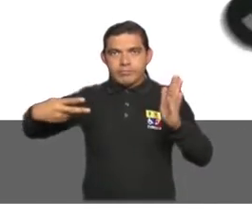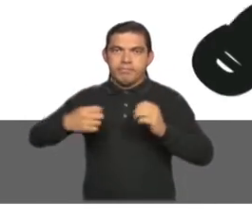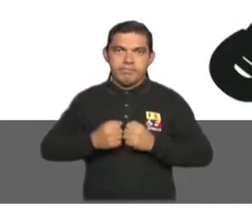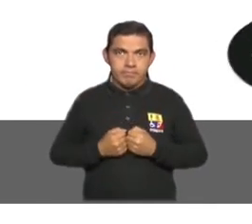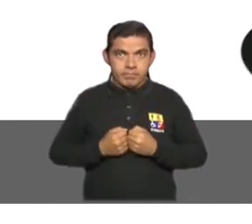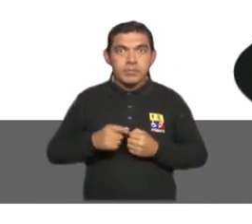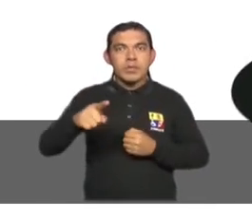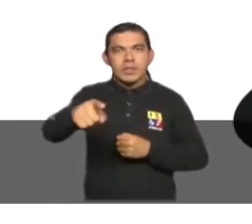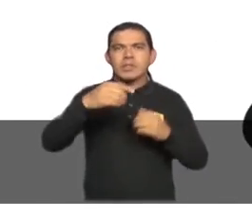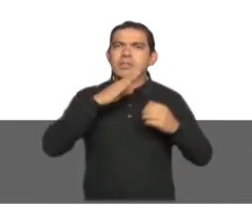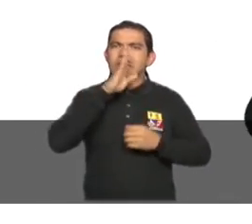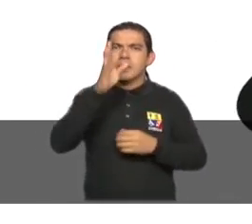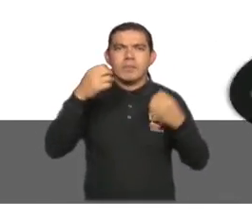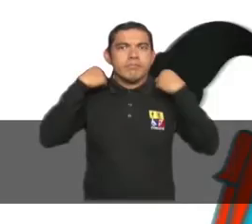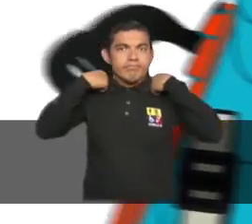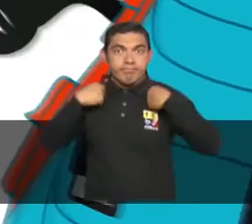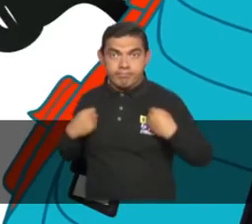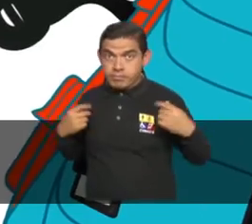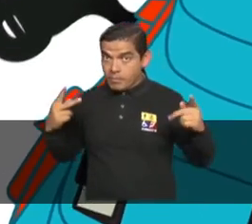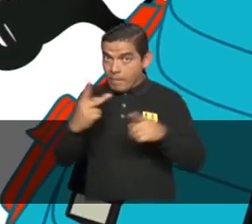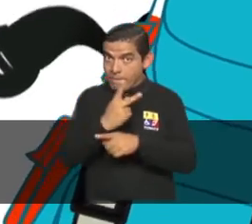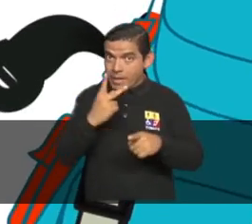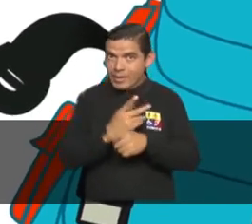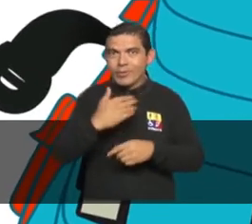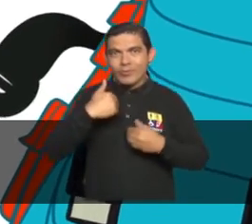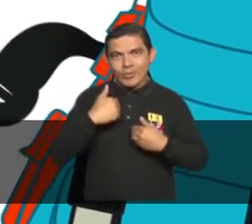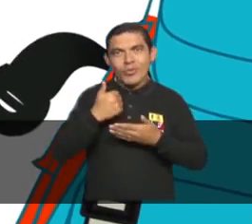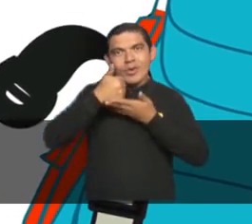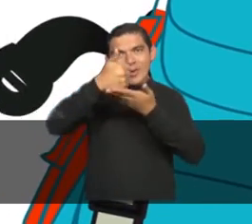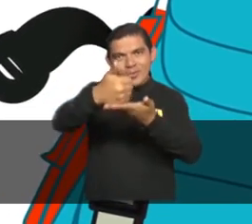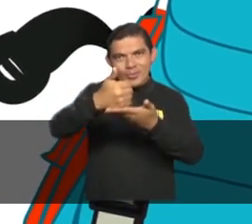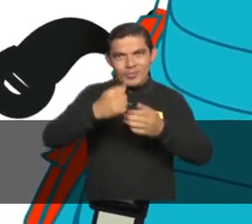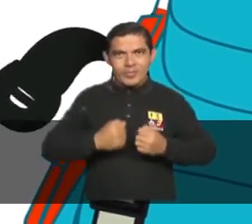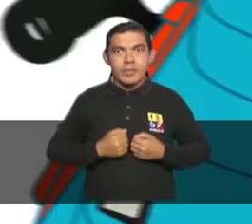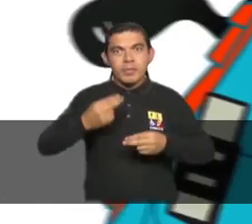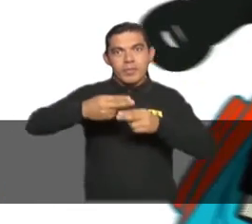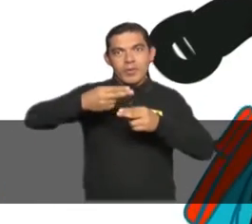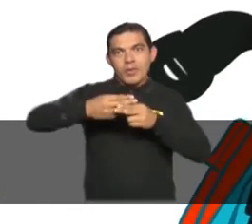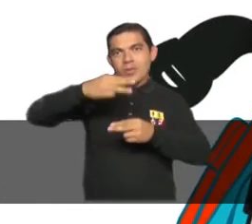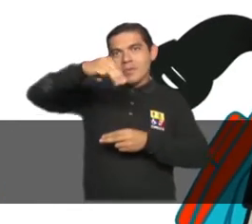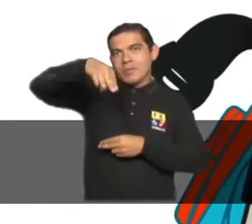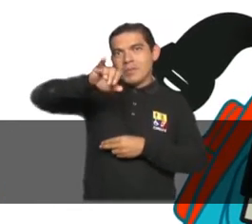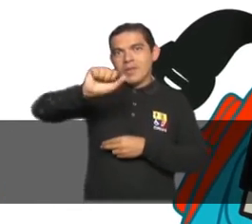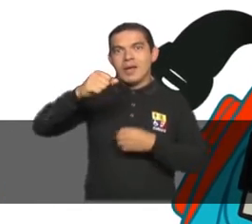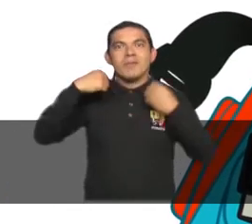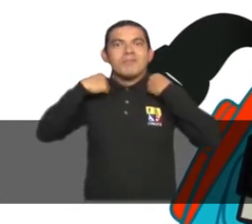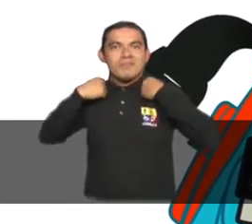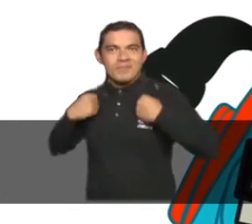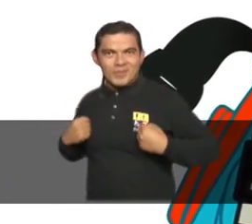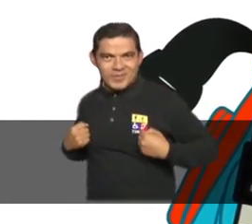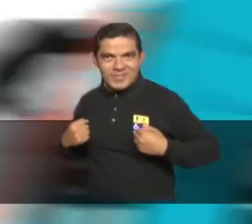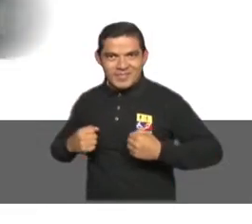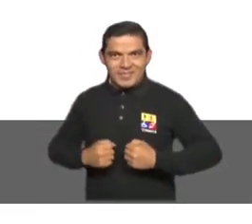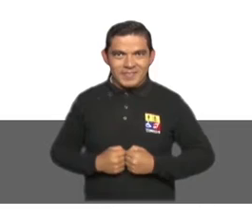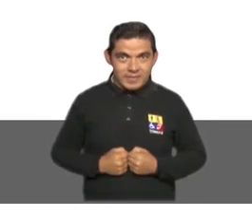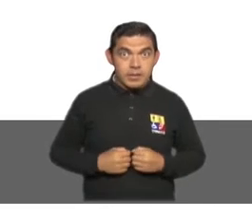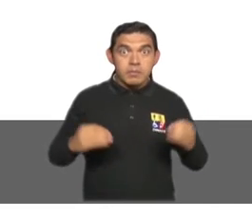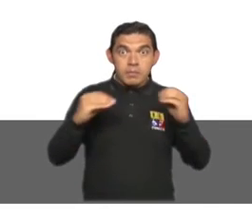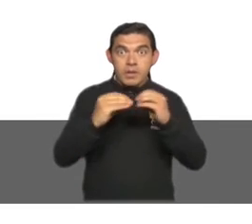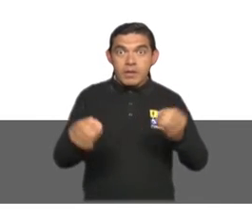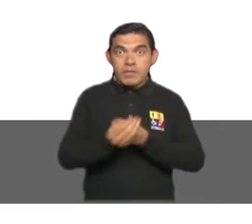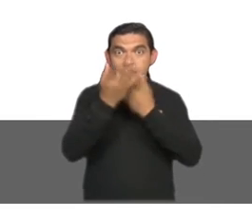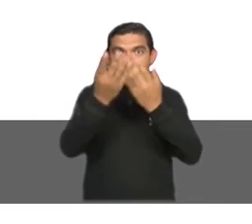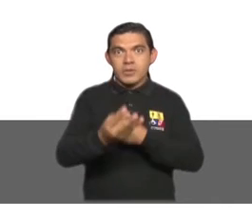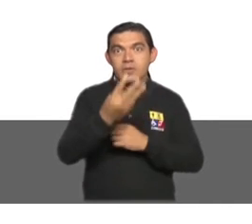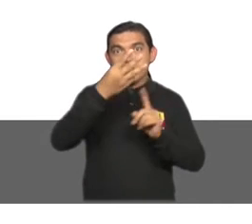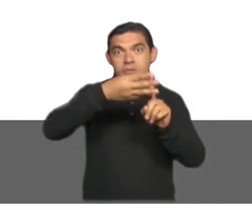Dime siempre contigo. Ante una situación de riesgo, seré tu mejor amiga. Soy Mía, la mochila. Para más información,